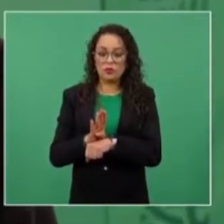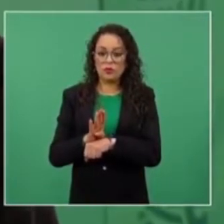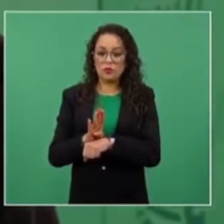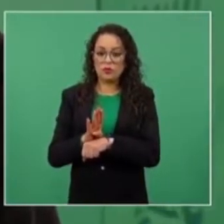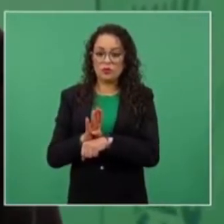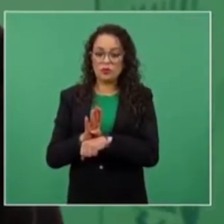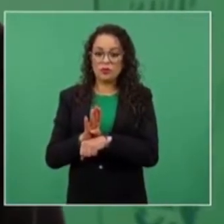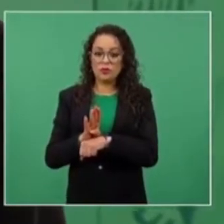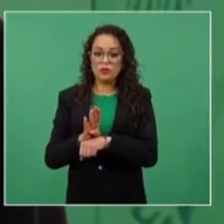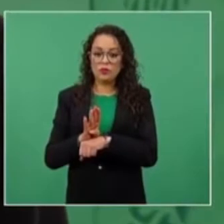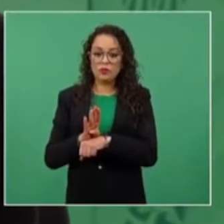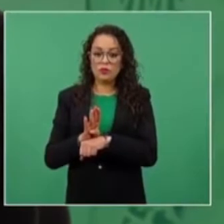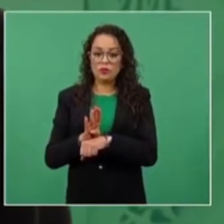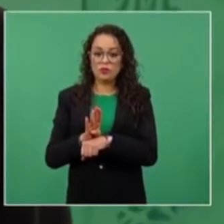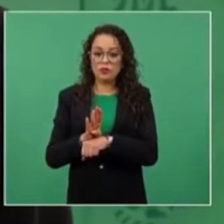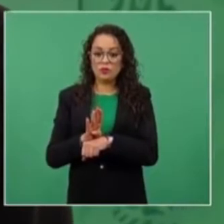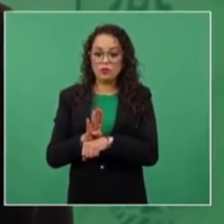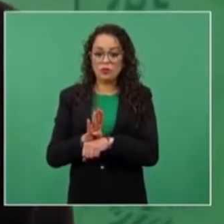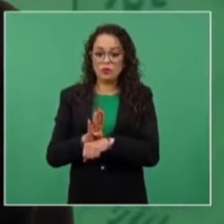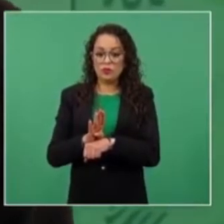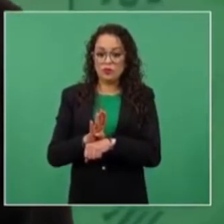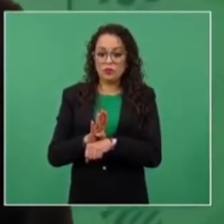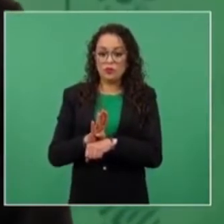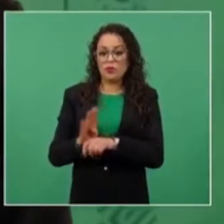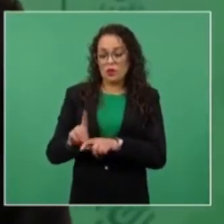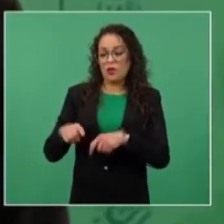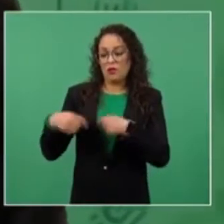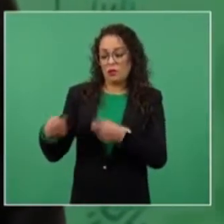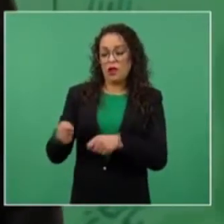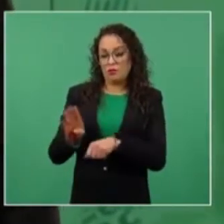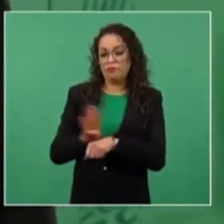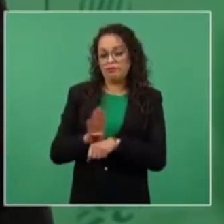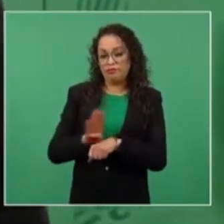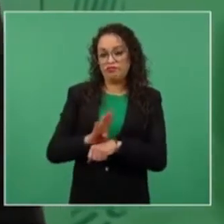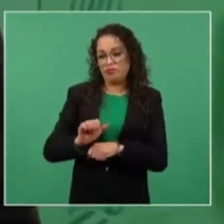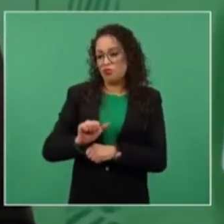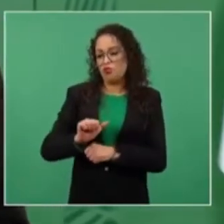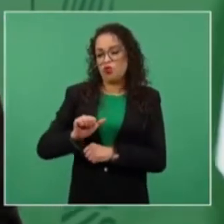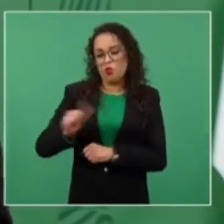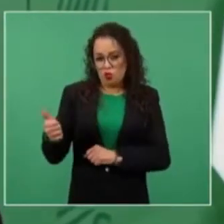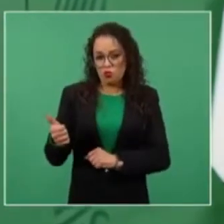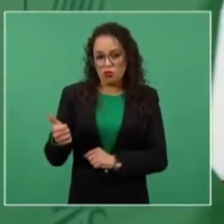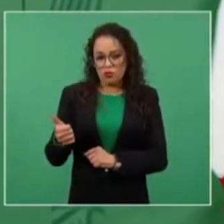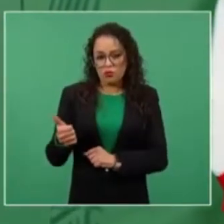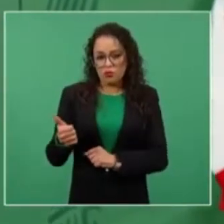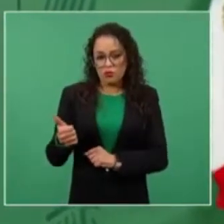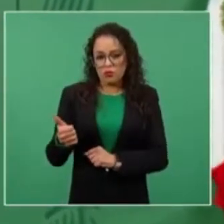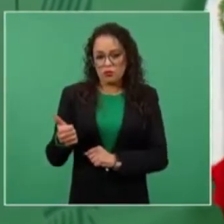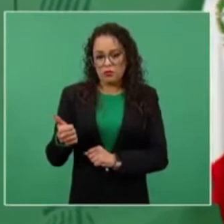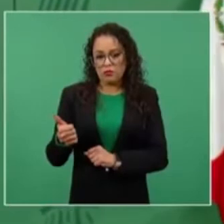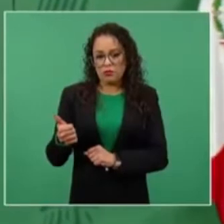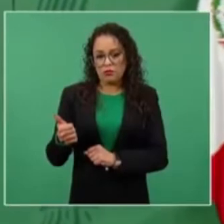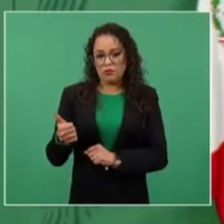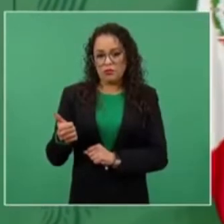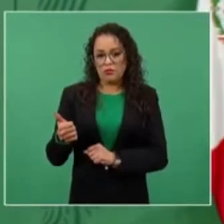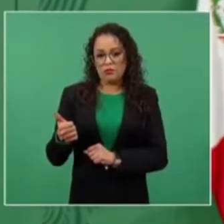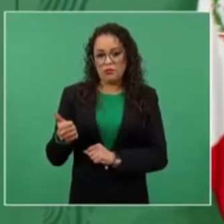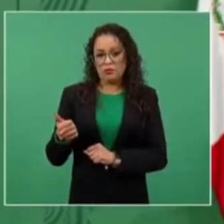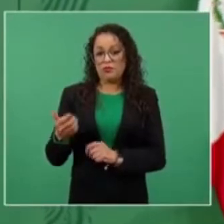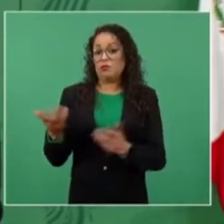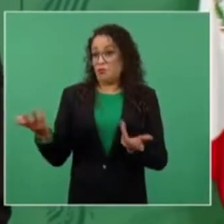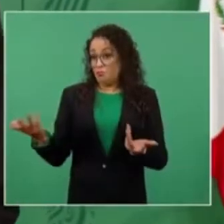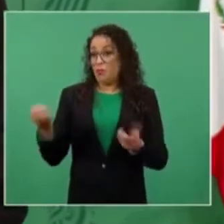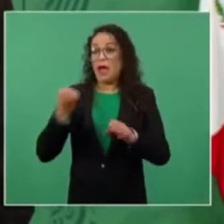privilegios en el Estado de México,